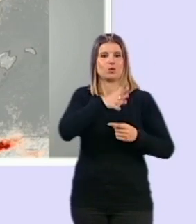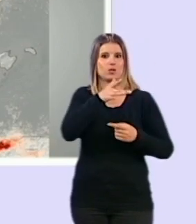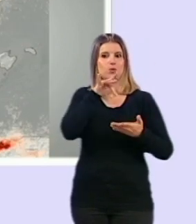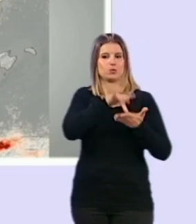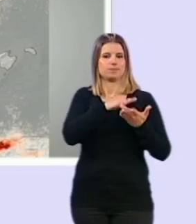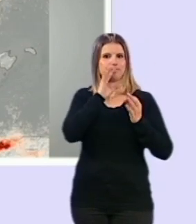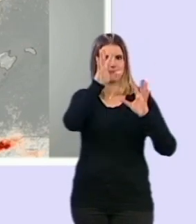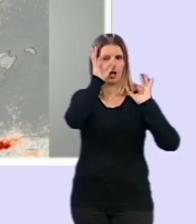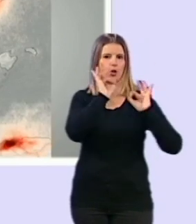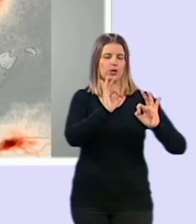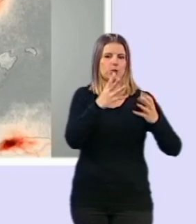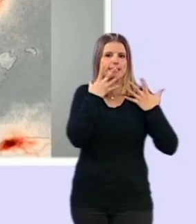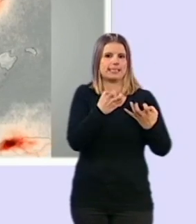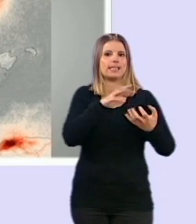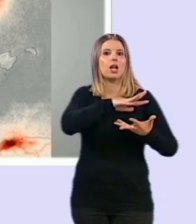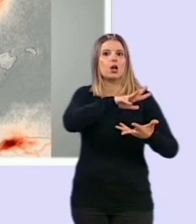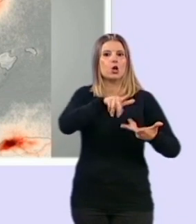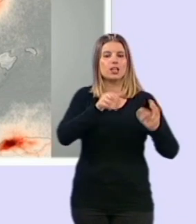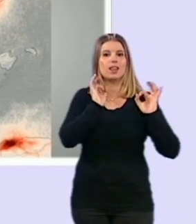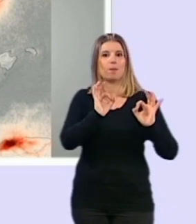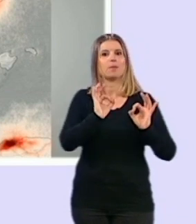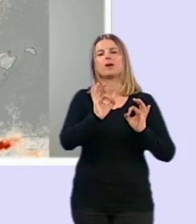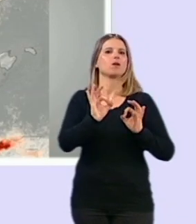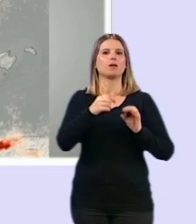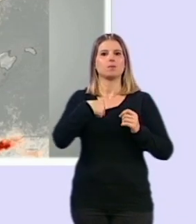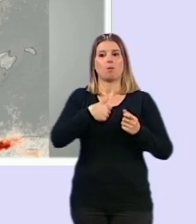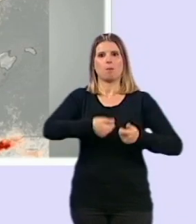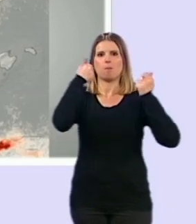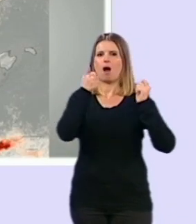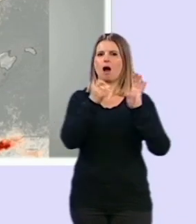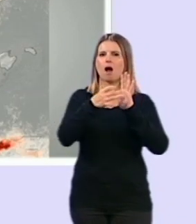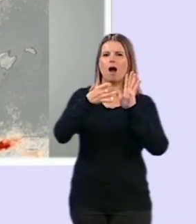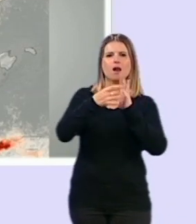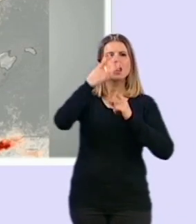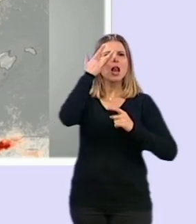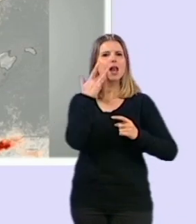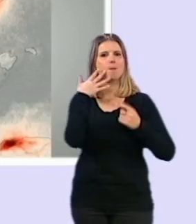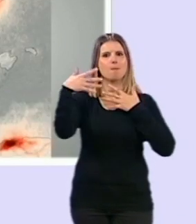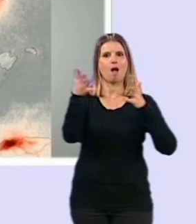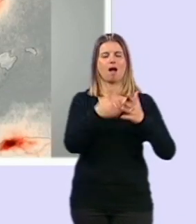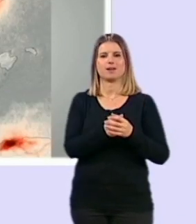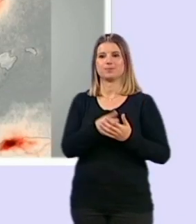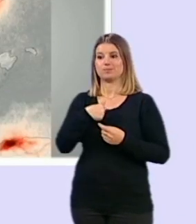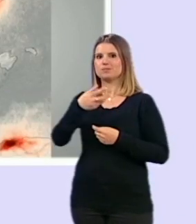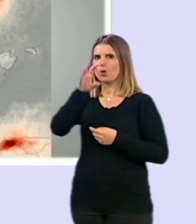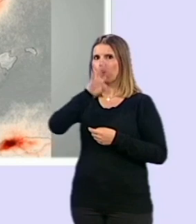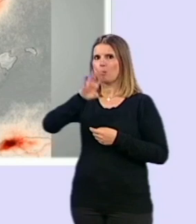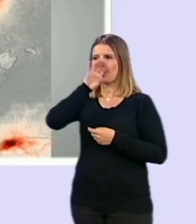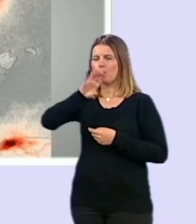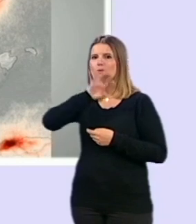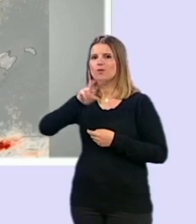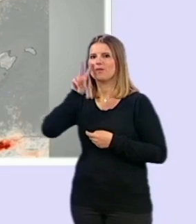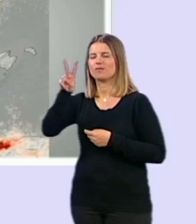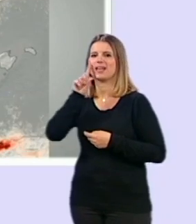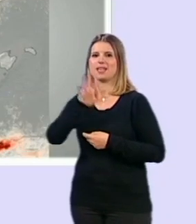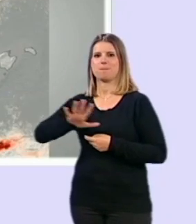evidentemente, pero que estamos teniendo la calidad del aire de nuestra ciudad. Es curioso que viendo esta imagen nos